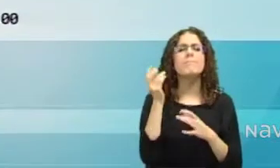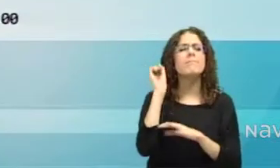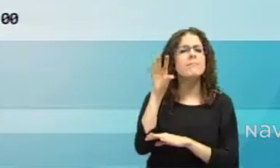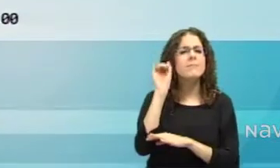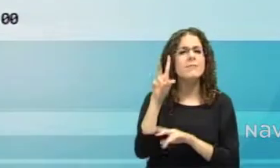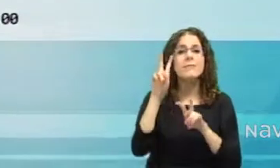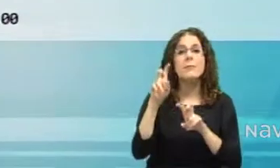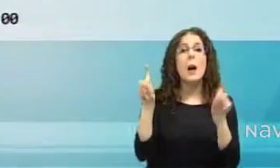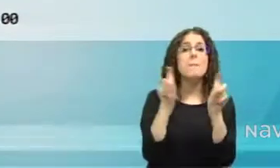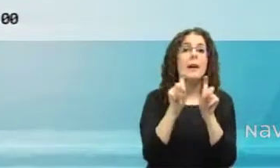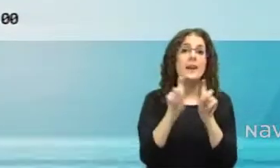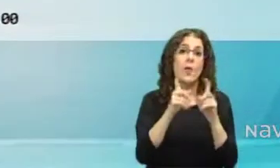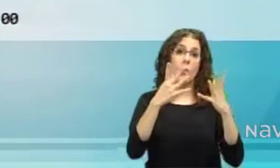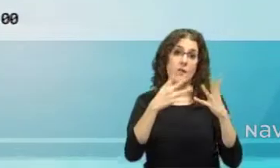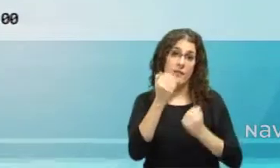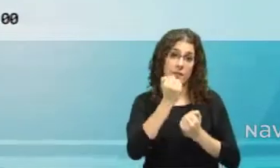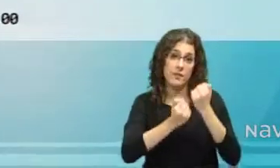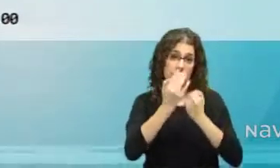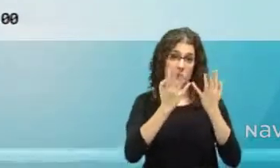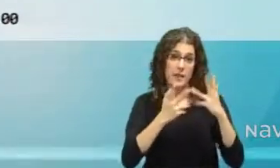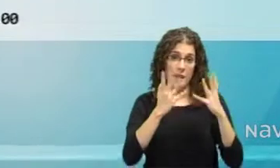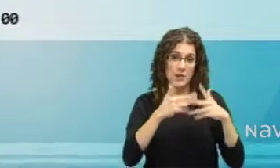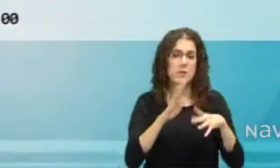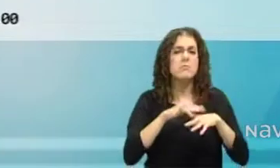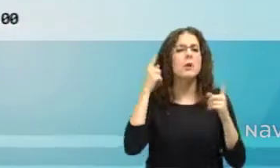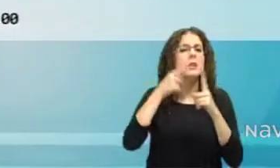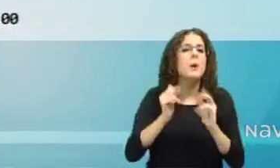ayudará a entender su funcionamiento e iniciarte en su comprensión.